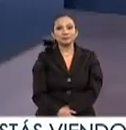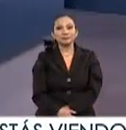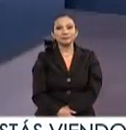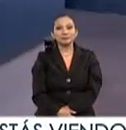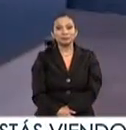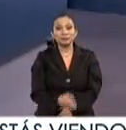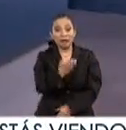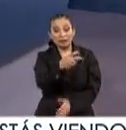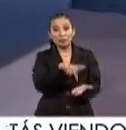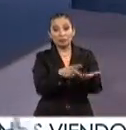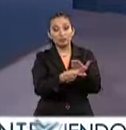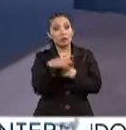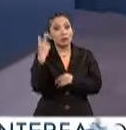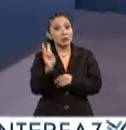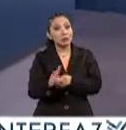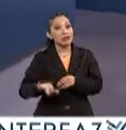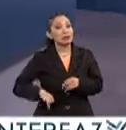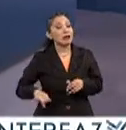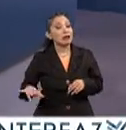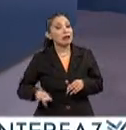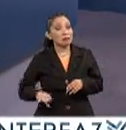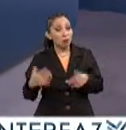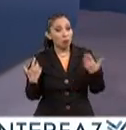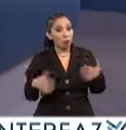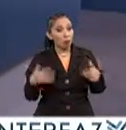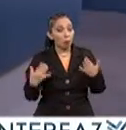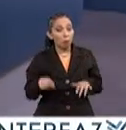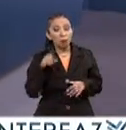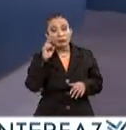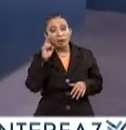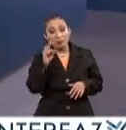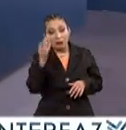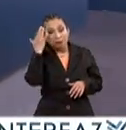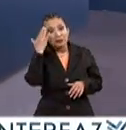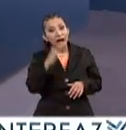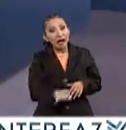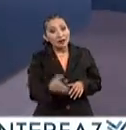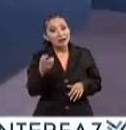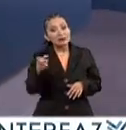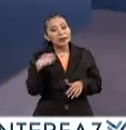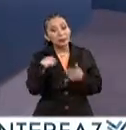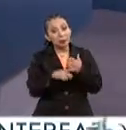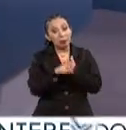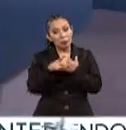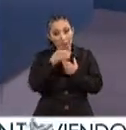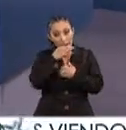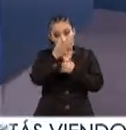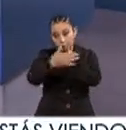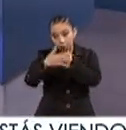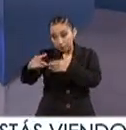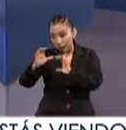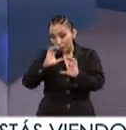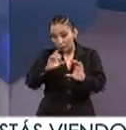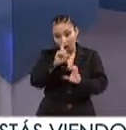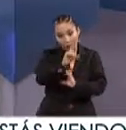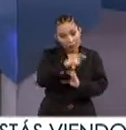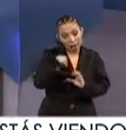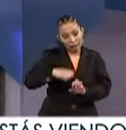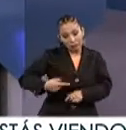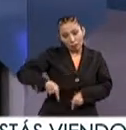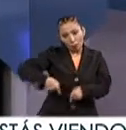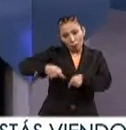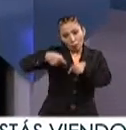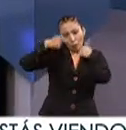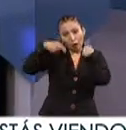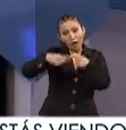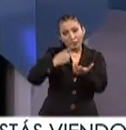Un proyecto verdaderamente interesante, donde se está concientizando de este problema a los chicos desde una edad muy